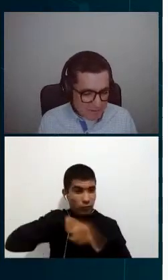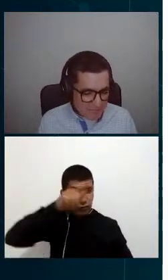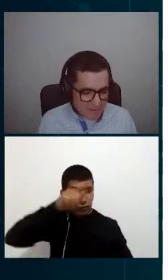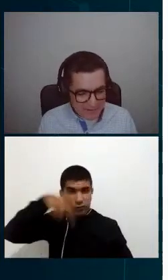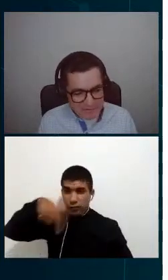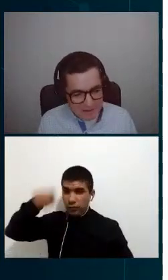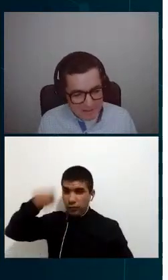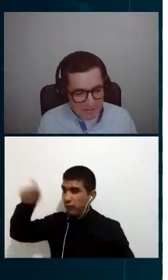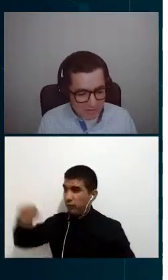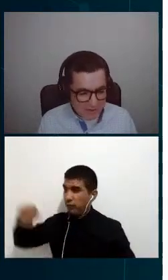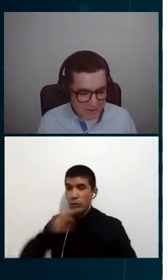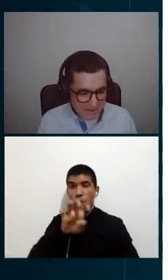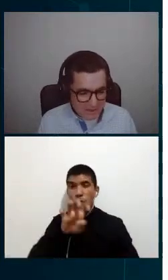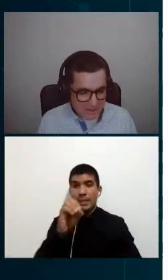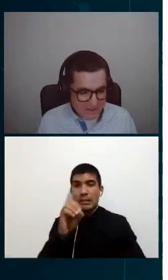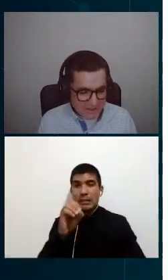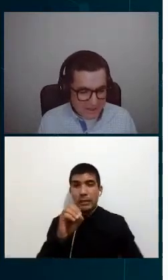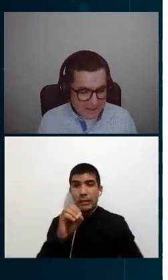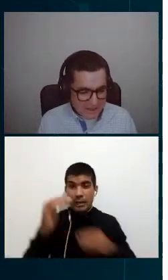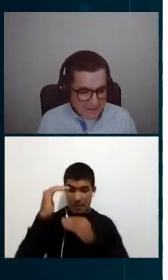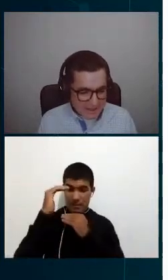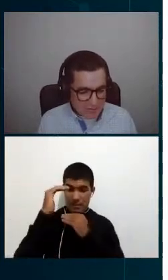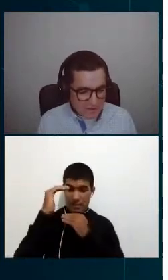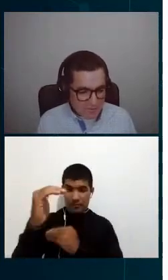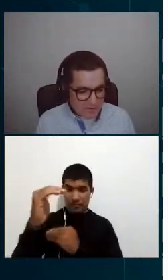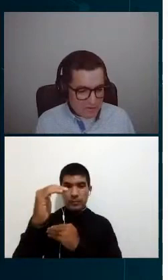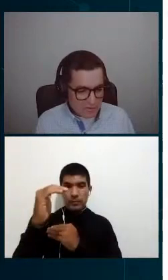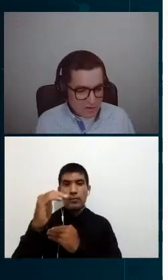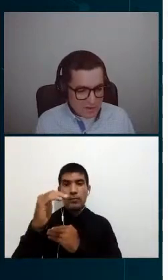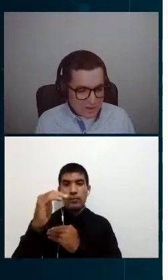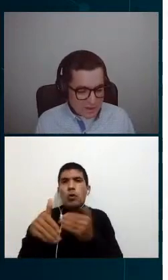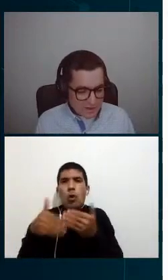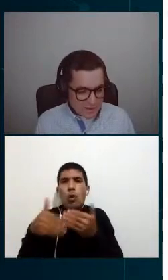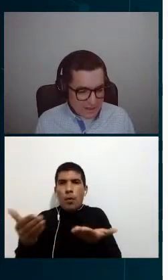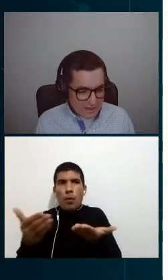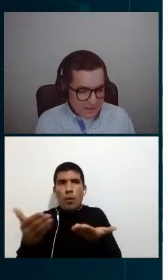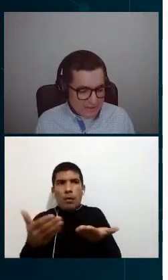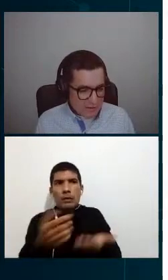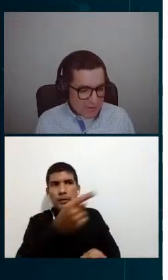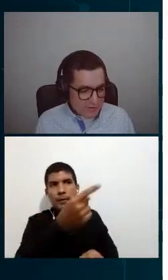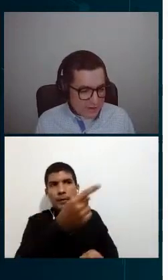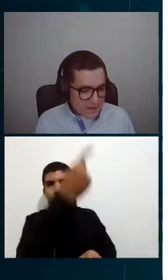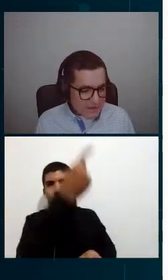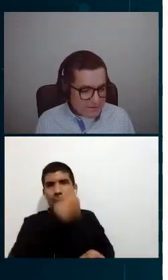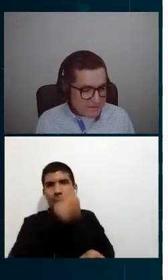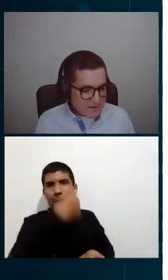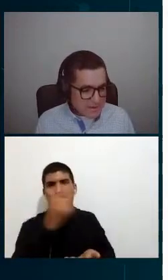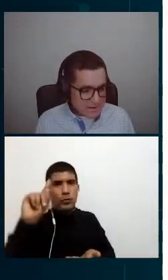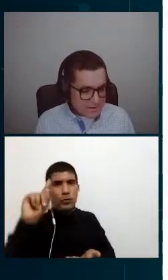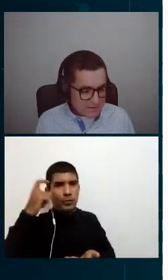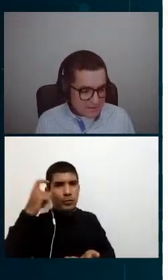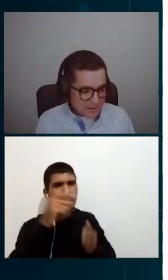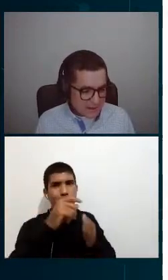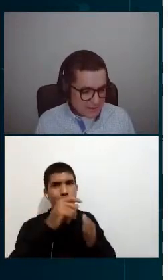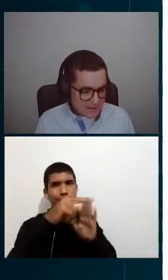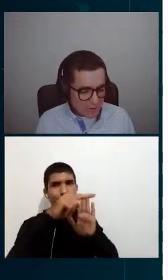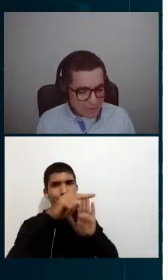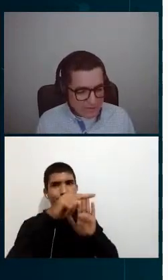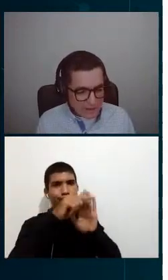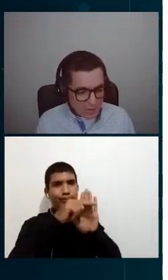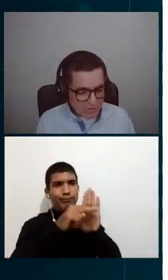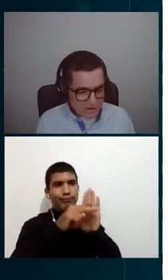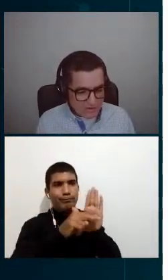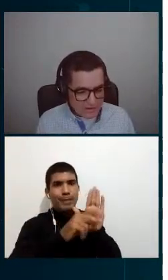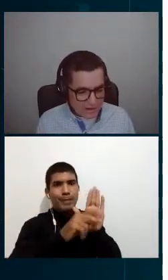para ese servicio que es un servicio que se considera ISM del